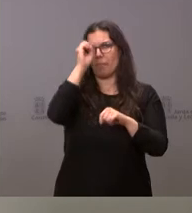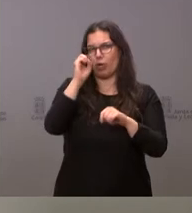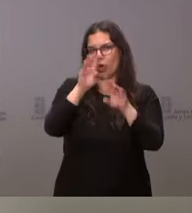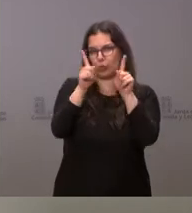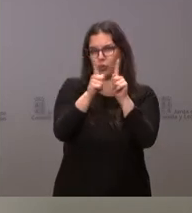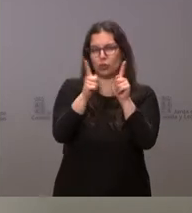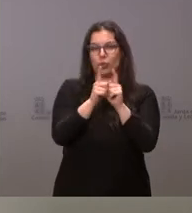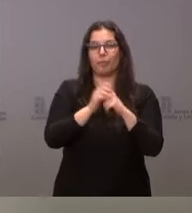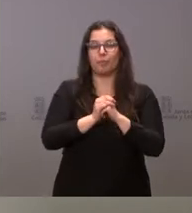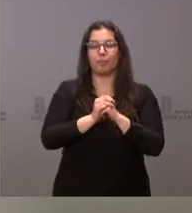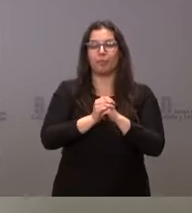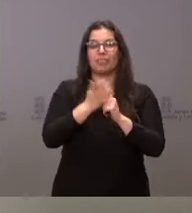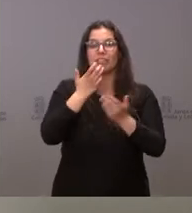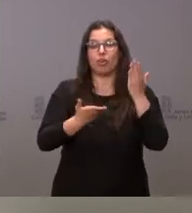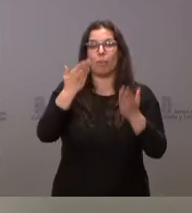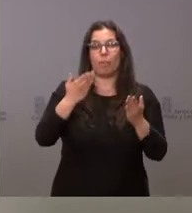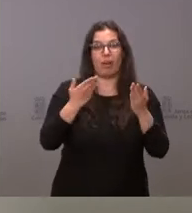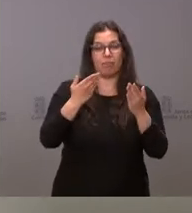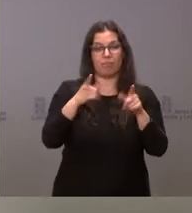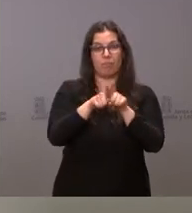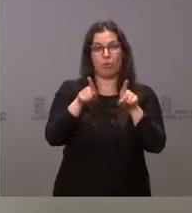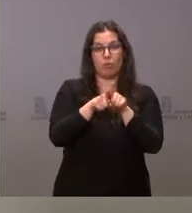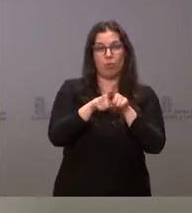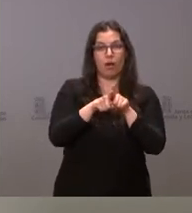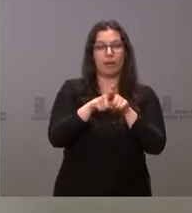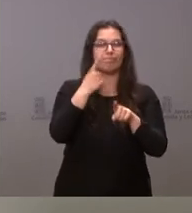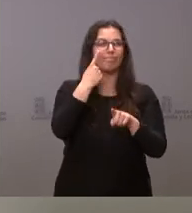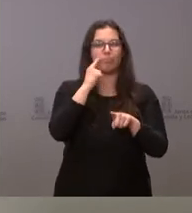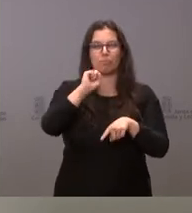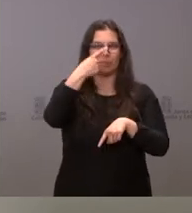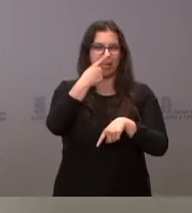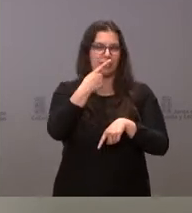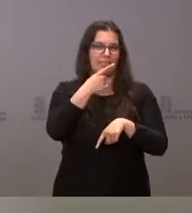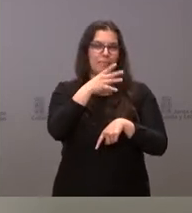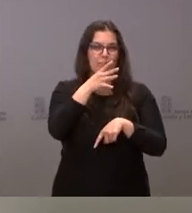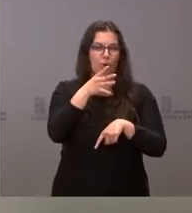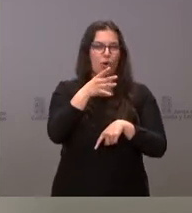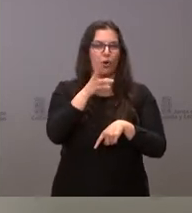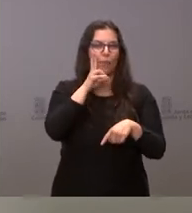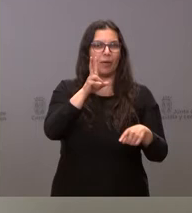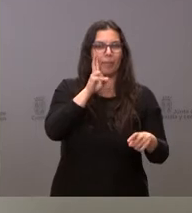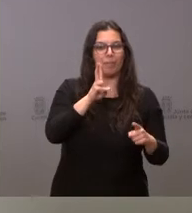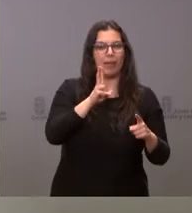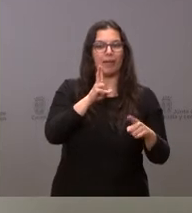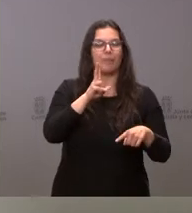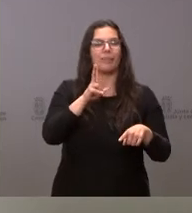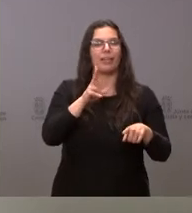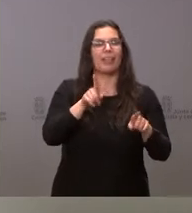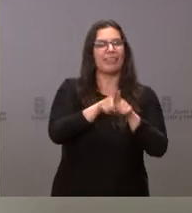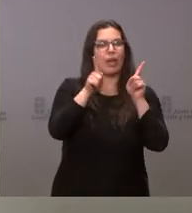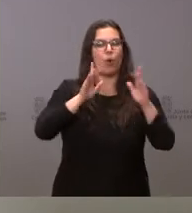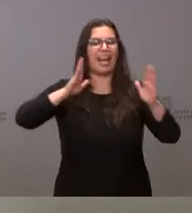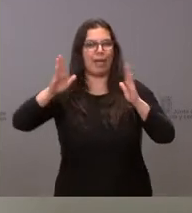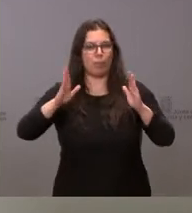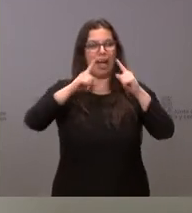En términos interanuales, que es el dato que generalmente otros seguimos más porque lógicamente correga la estacionalidad. Castilla y